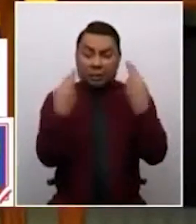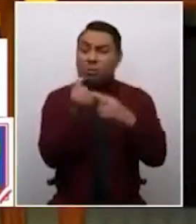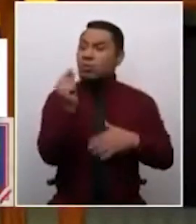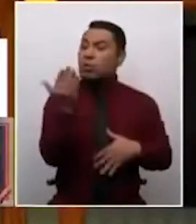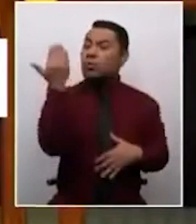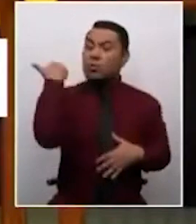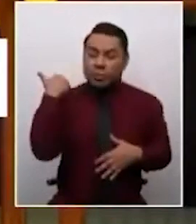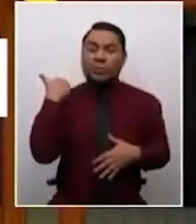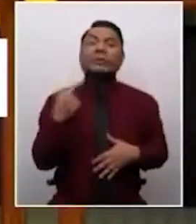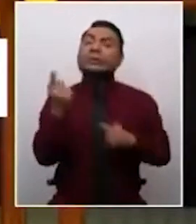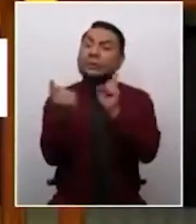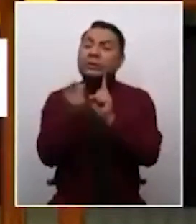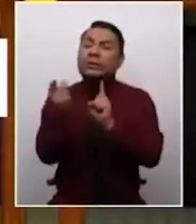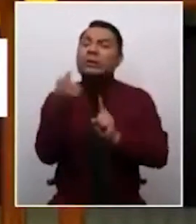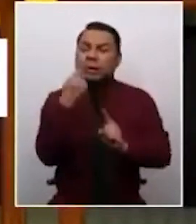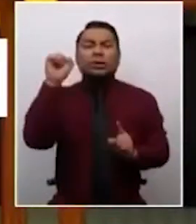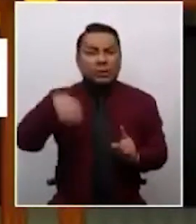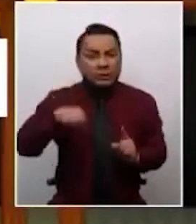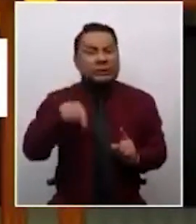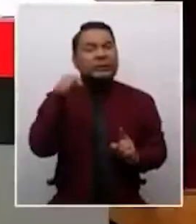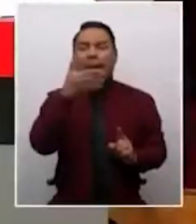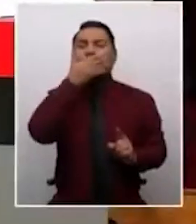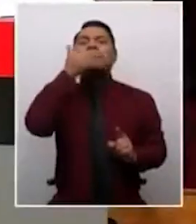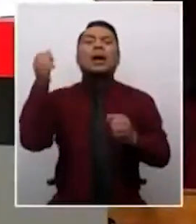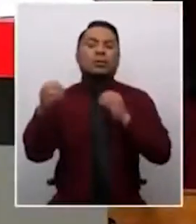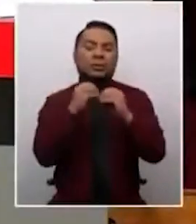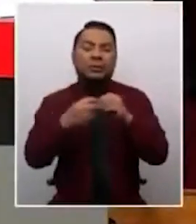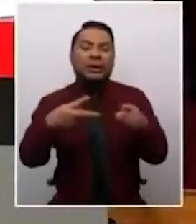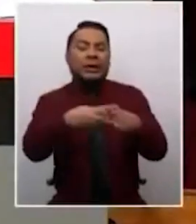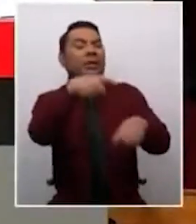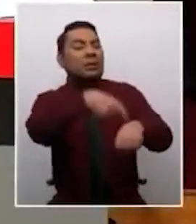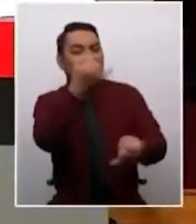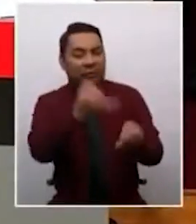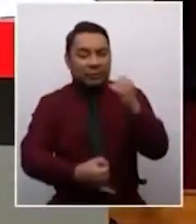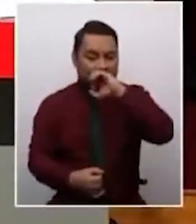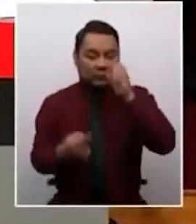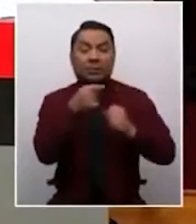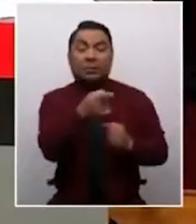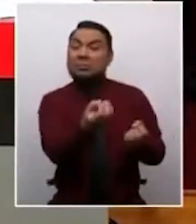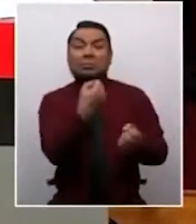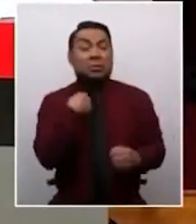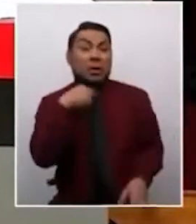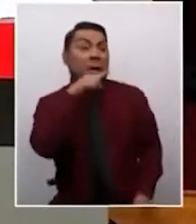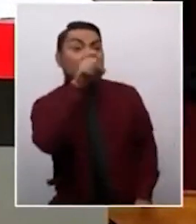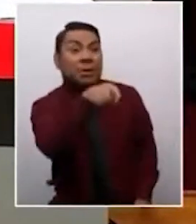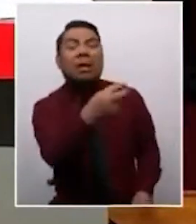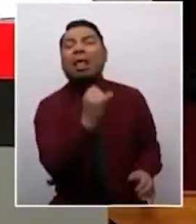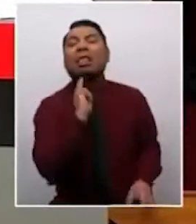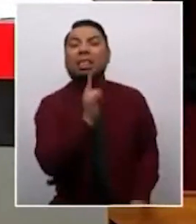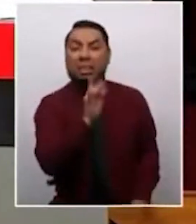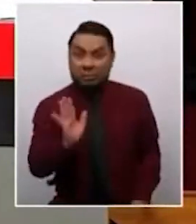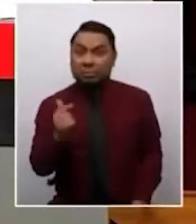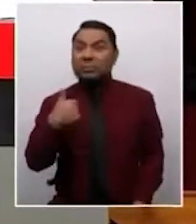planteadas para el debate, montó un escenario poco democrático. Agredió verbalmente a la periodista y moderadora del debate, Josefina